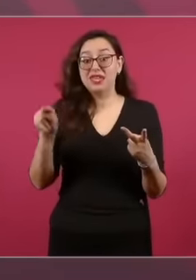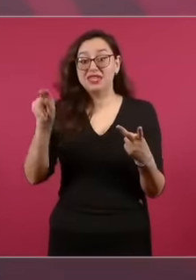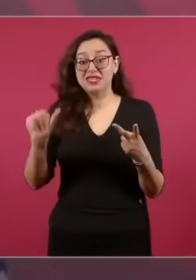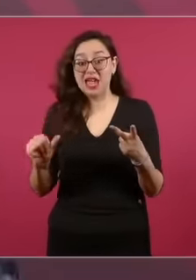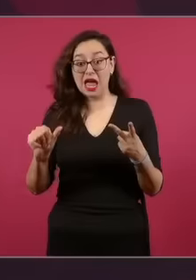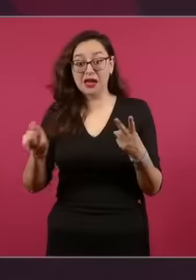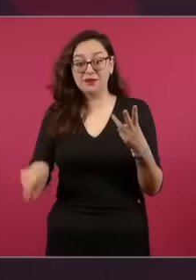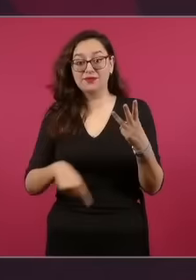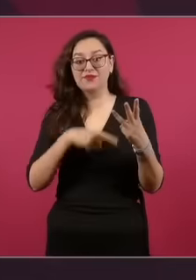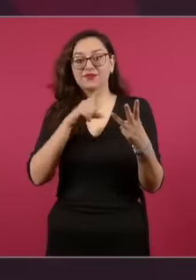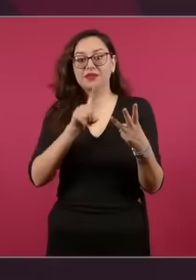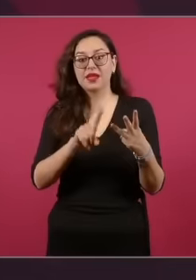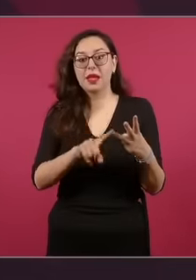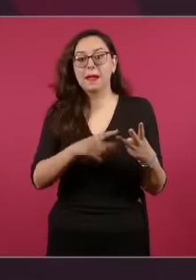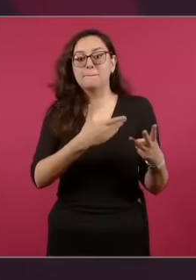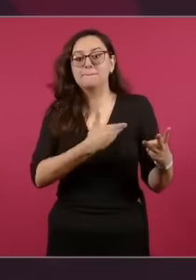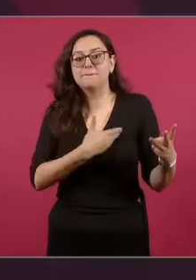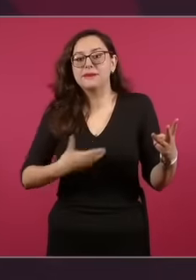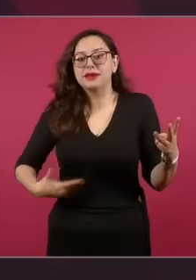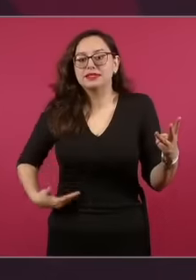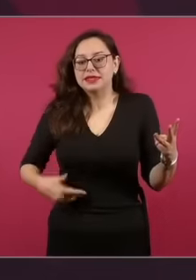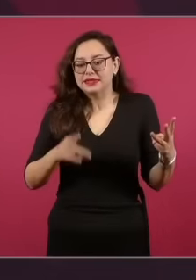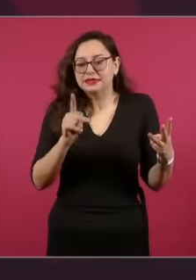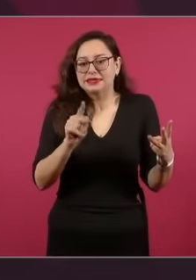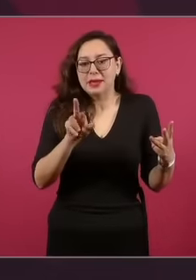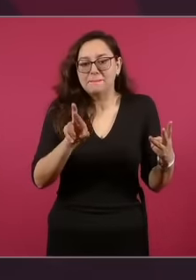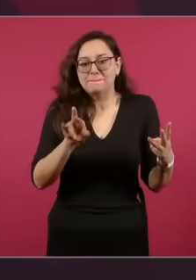presidente del PRI